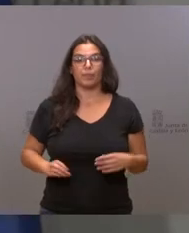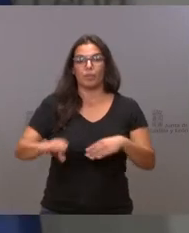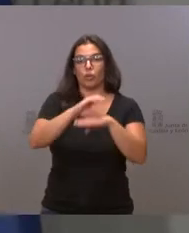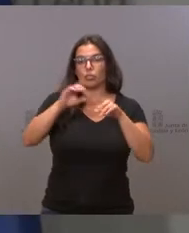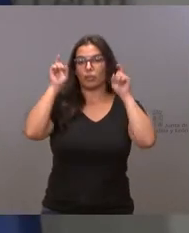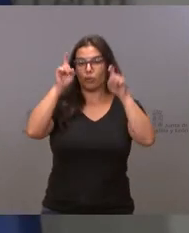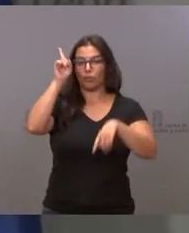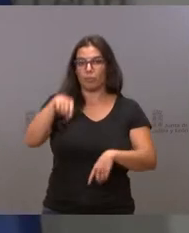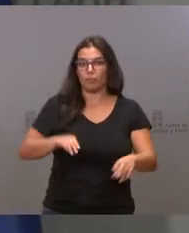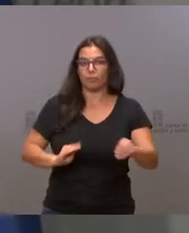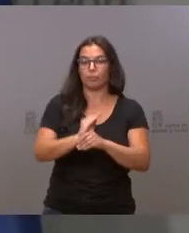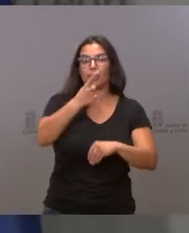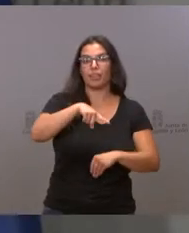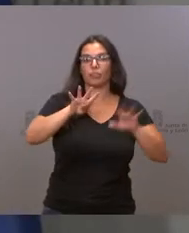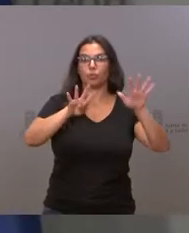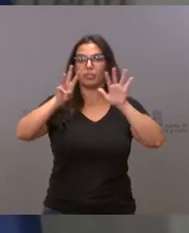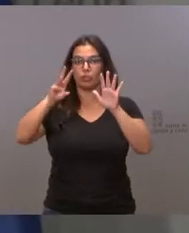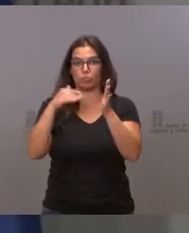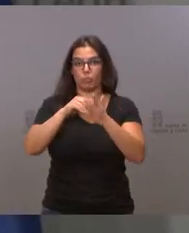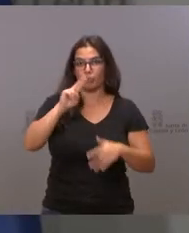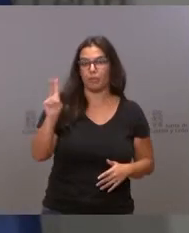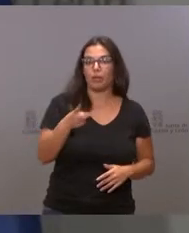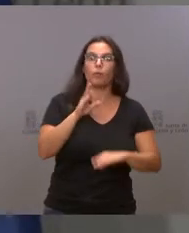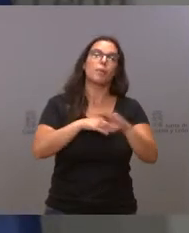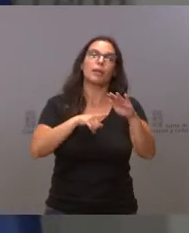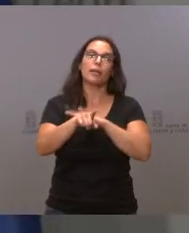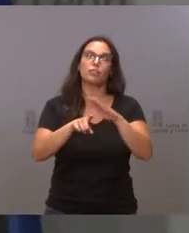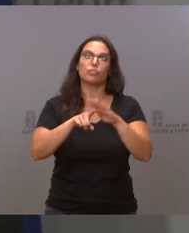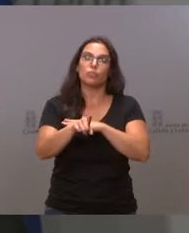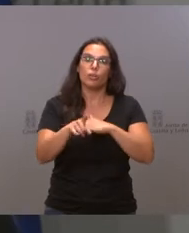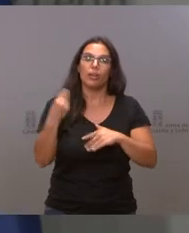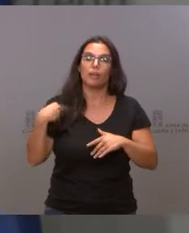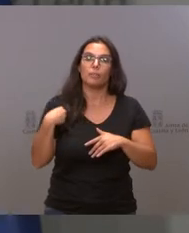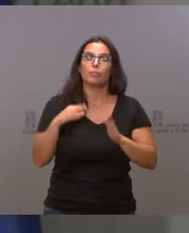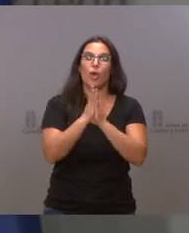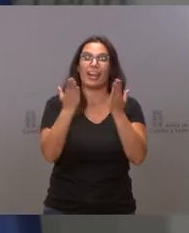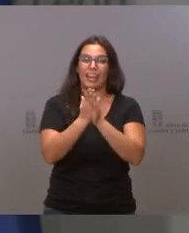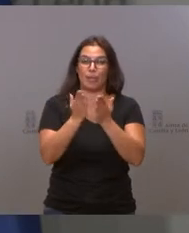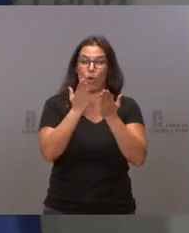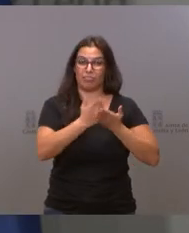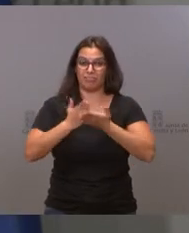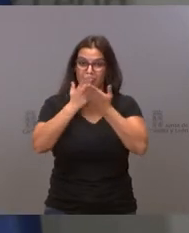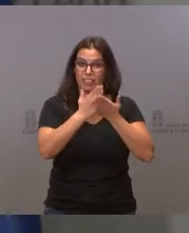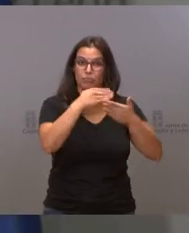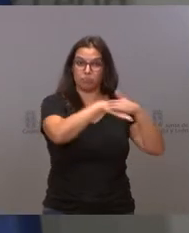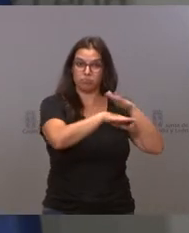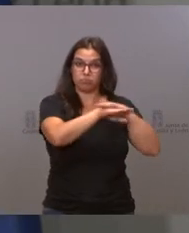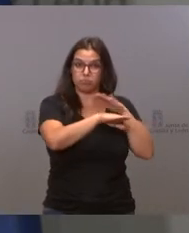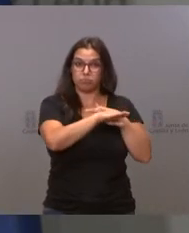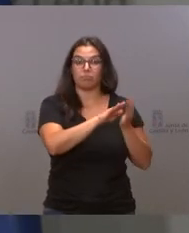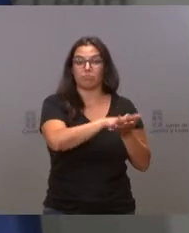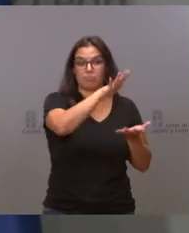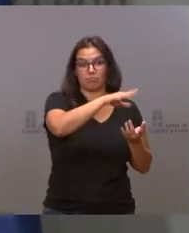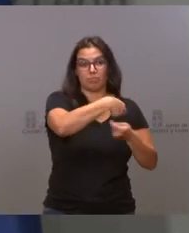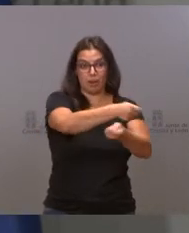Educación destina también 198.000 euros para la gestión de los bancos de libros de texto de los centros concertados de nuestra